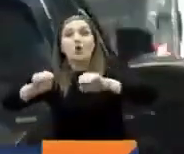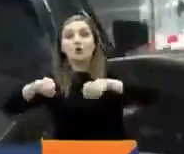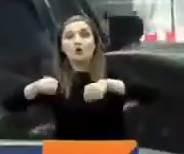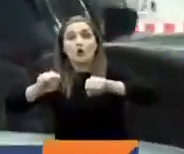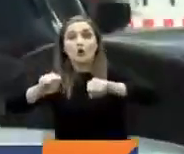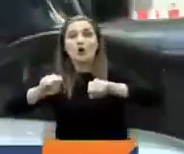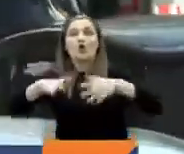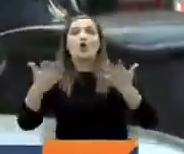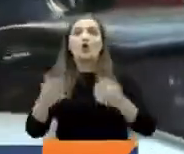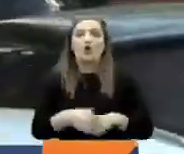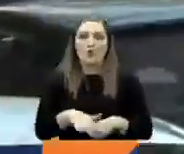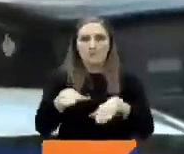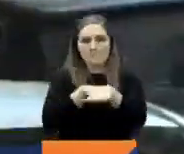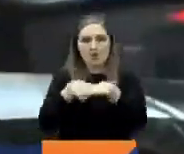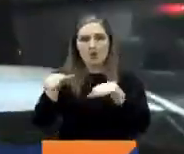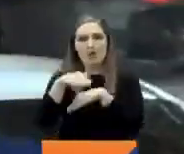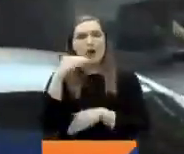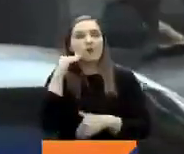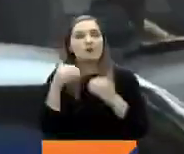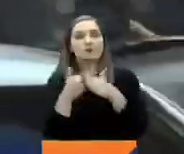comenzará desde el 4 de octubre y tendrá la misma dinámica. ¡Gracias!